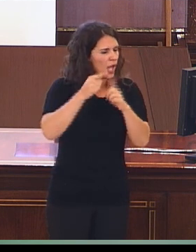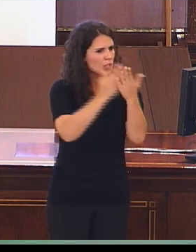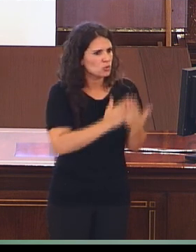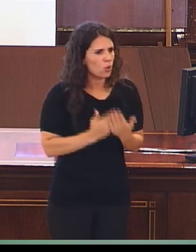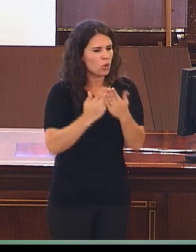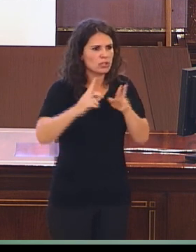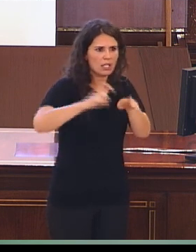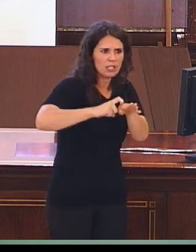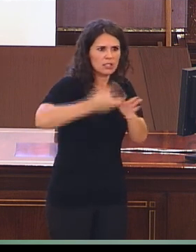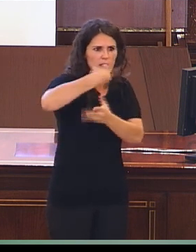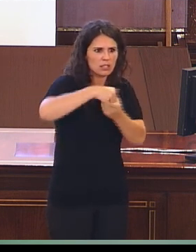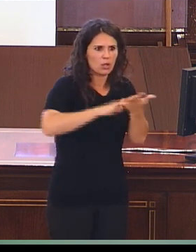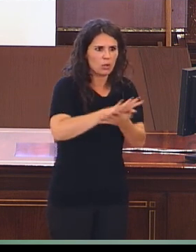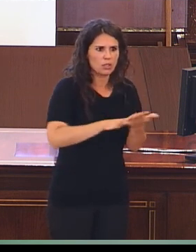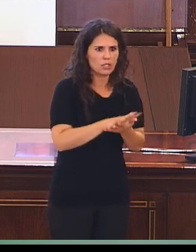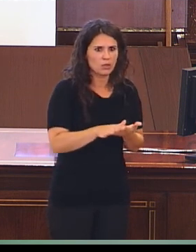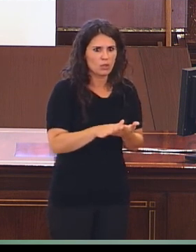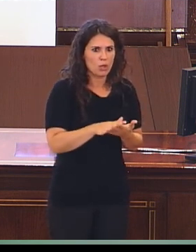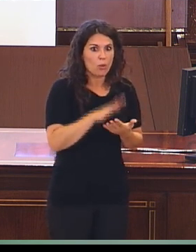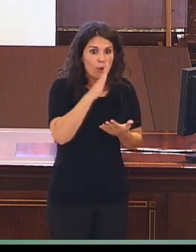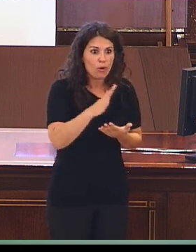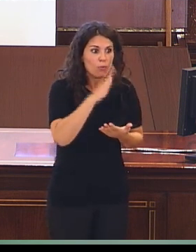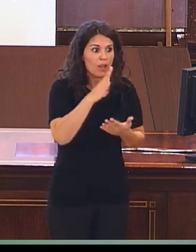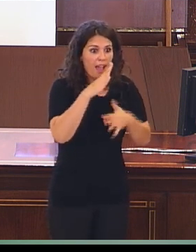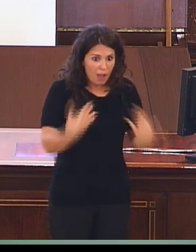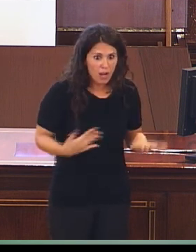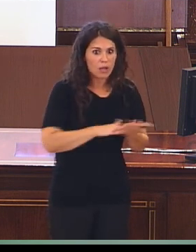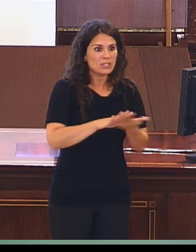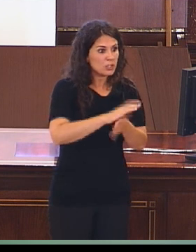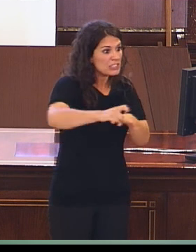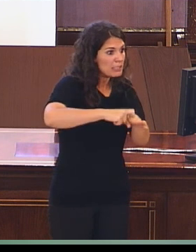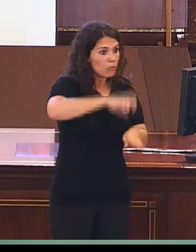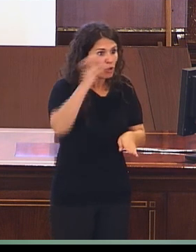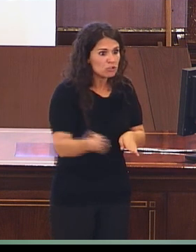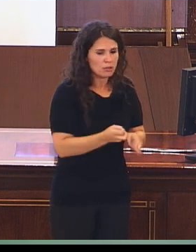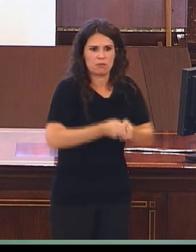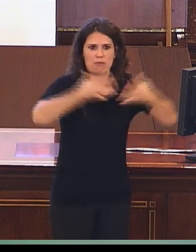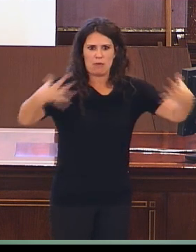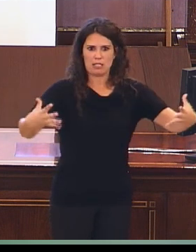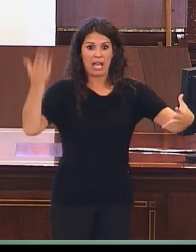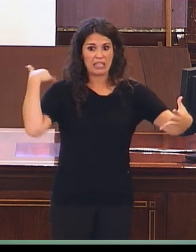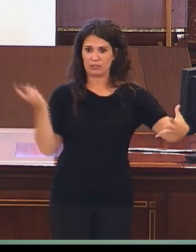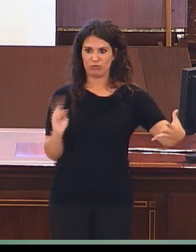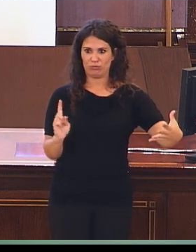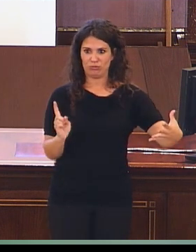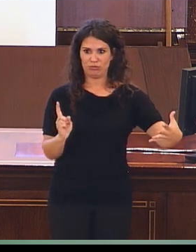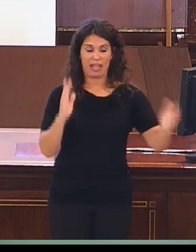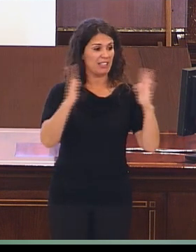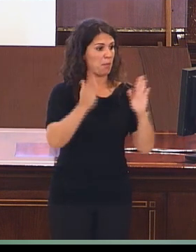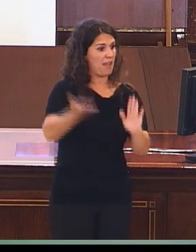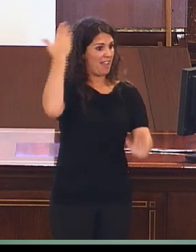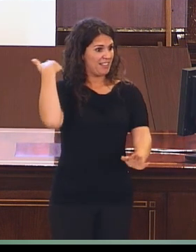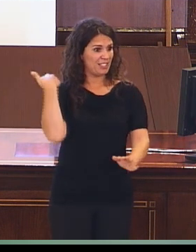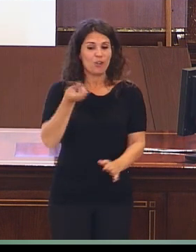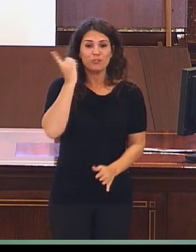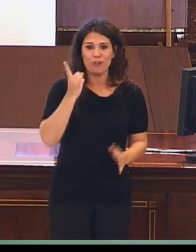porque se están estudiando más lenguas de signo. Y es cierto. Si antes, en la etapa anterior, digamos